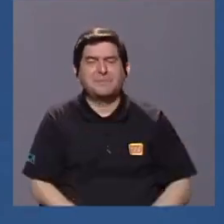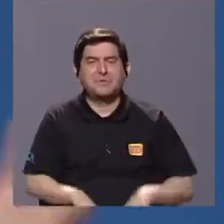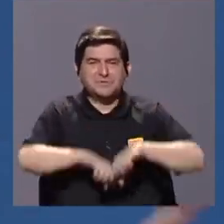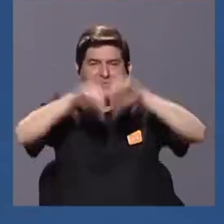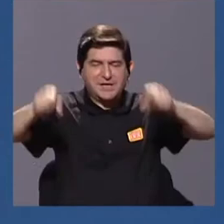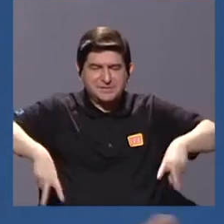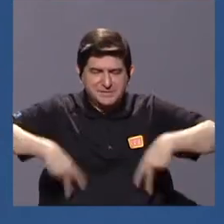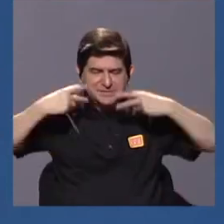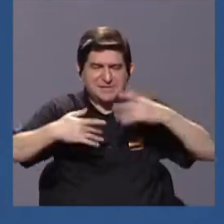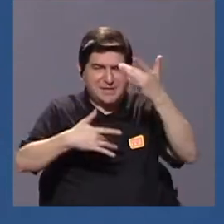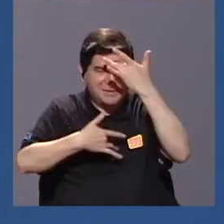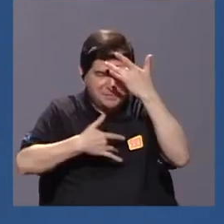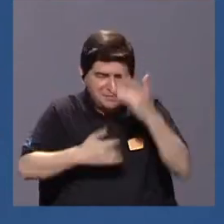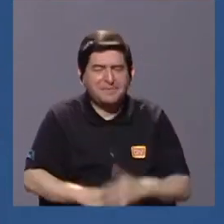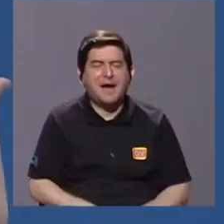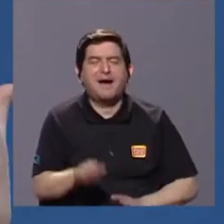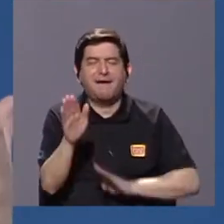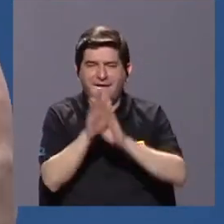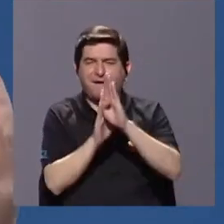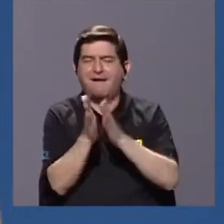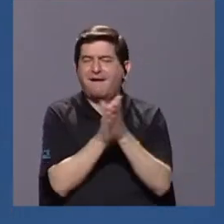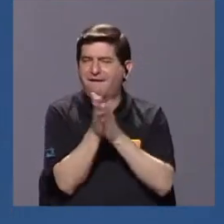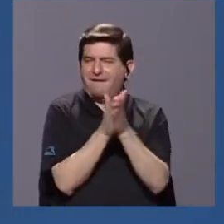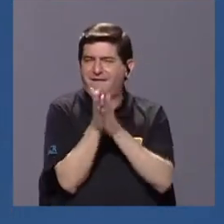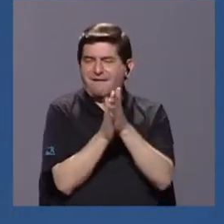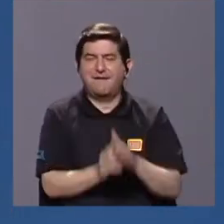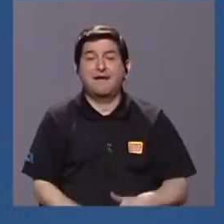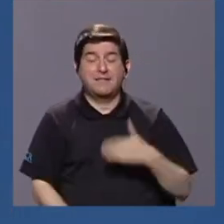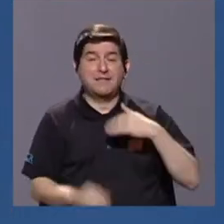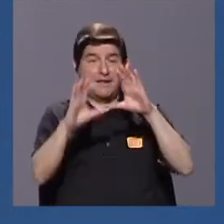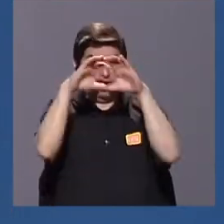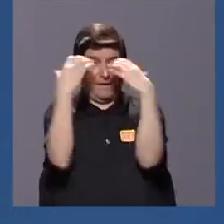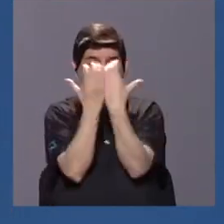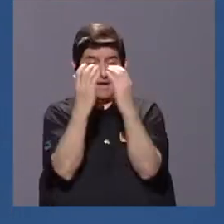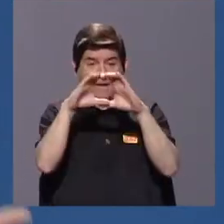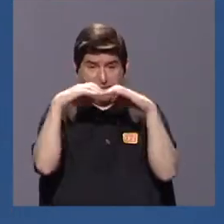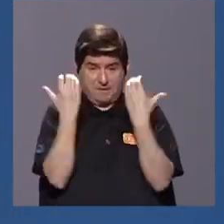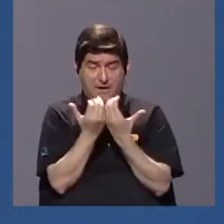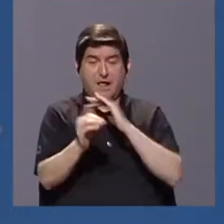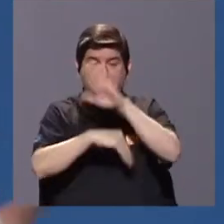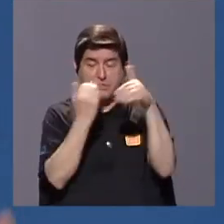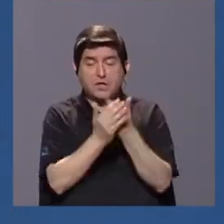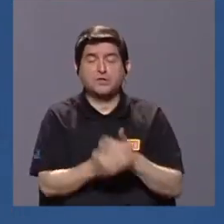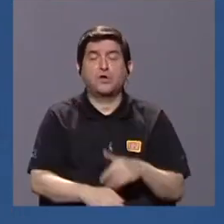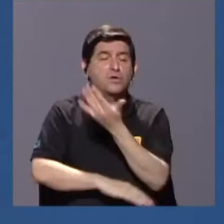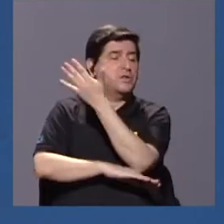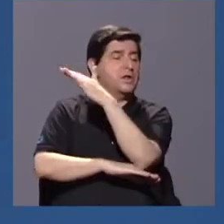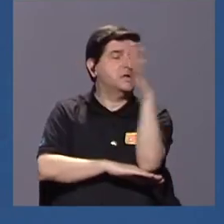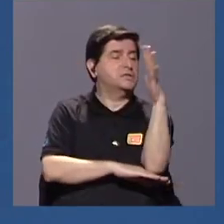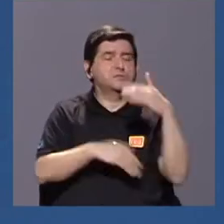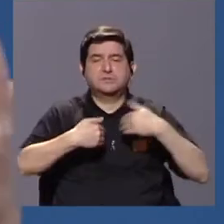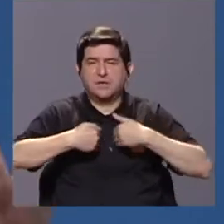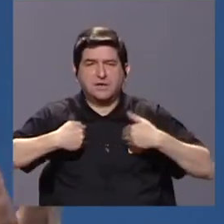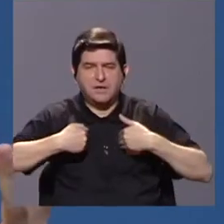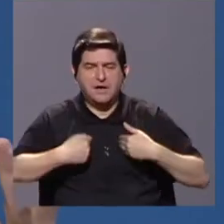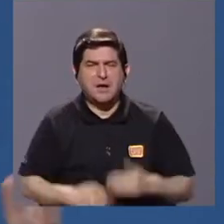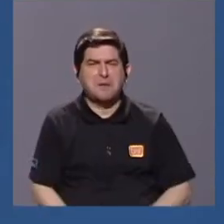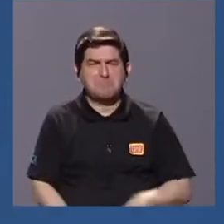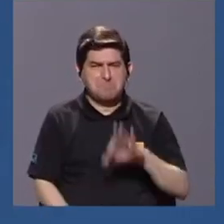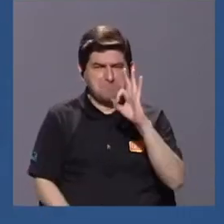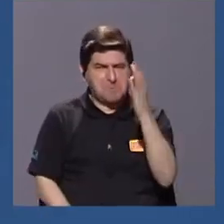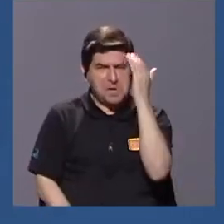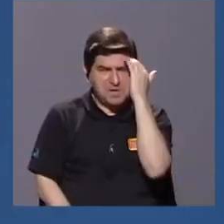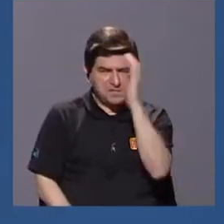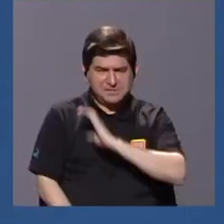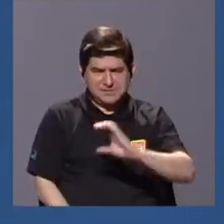enfermedades, podemos aprovechar. O sea, tenemos una clasificación muy extensa de toda la flora, la fauna. Reconocemos muy bien las